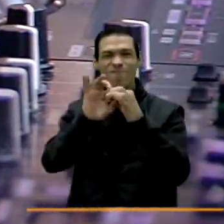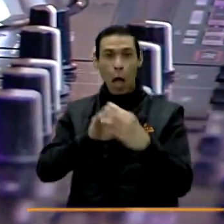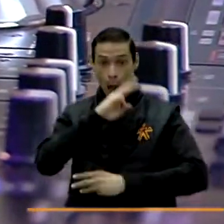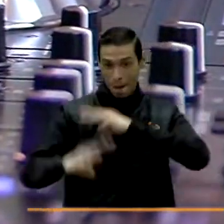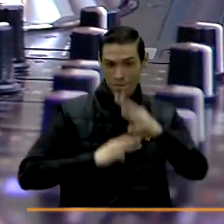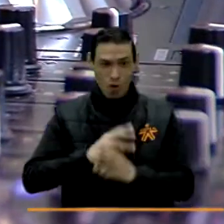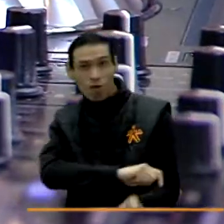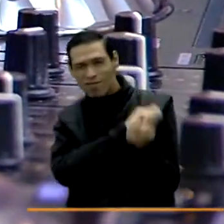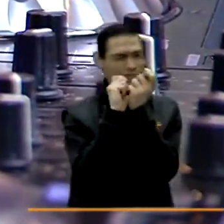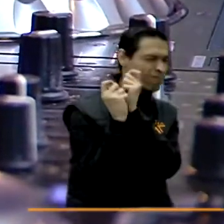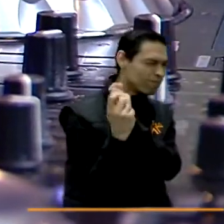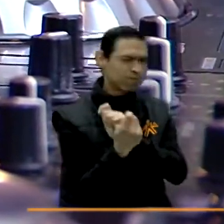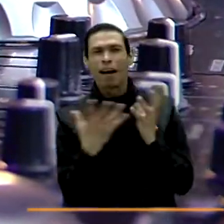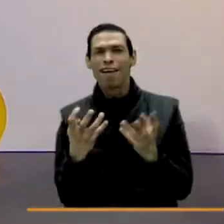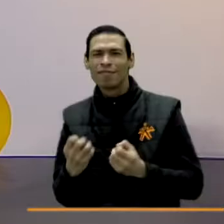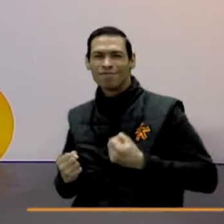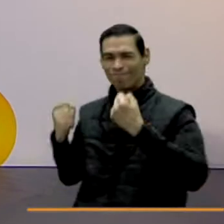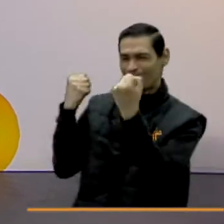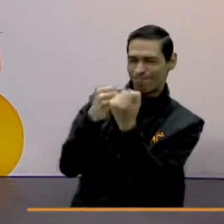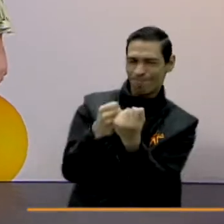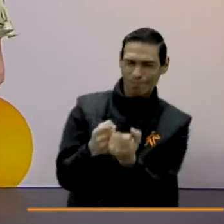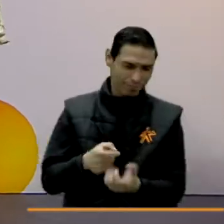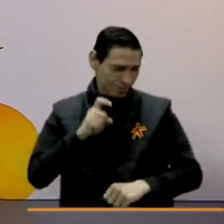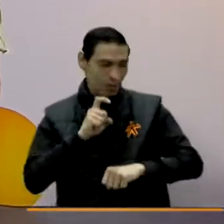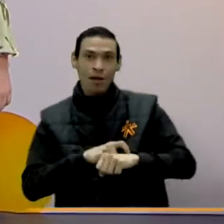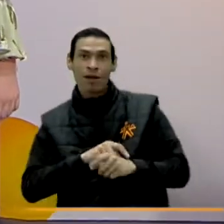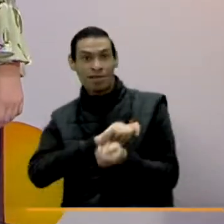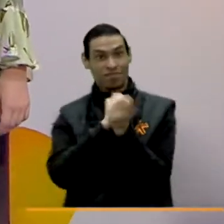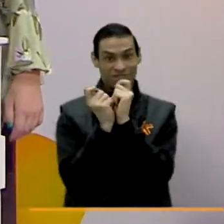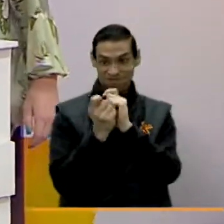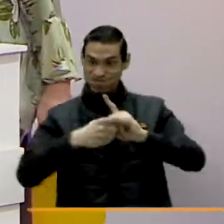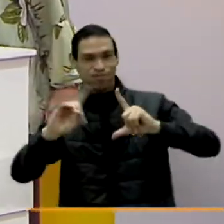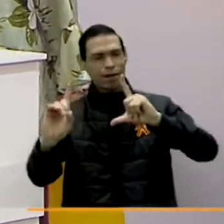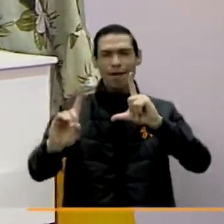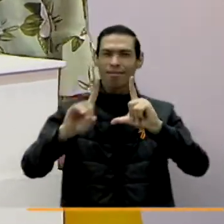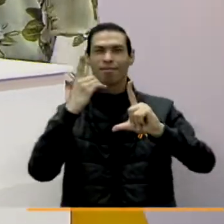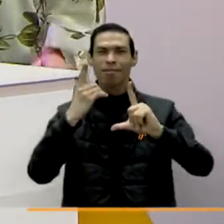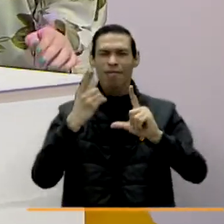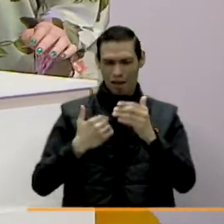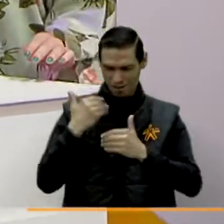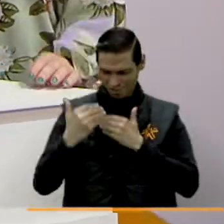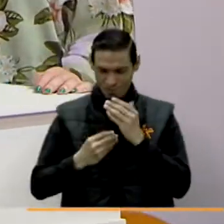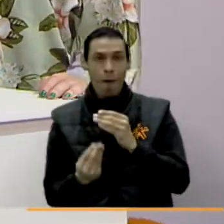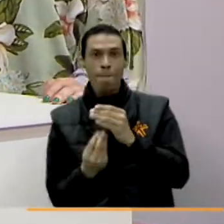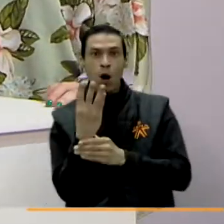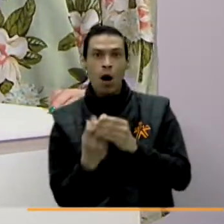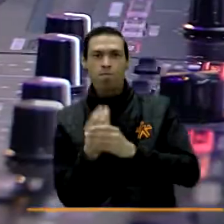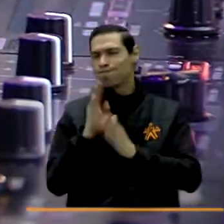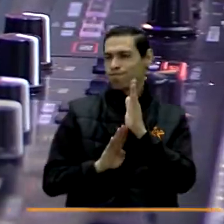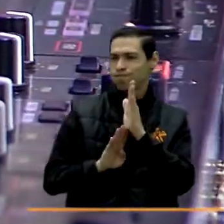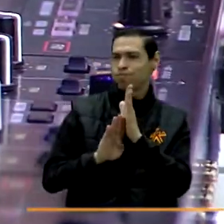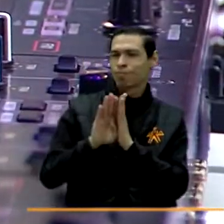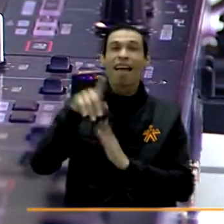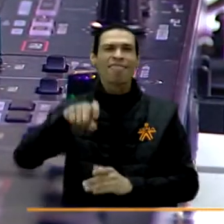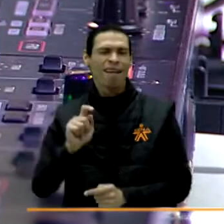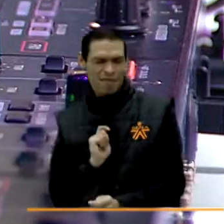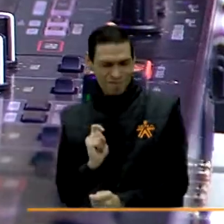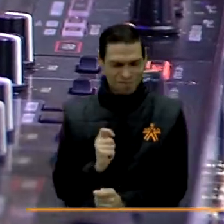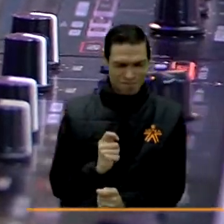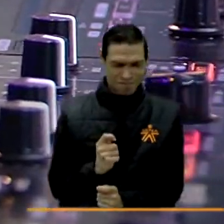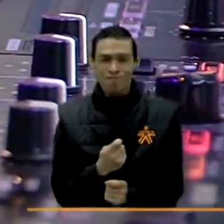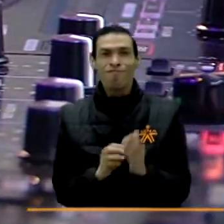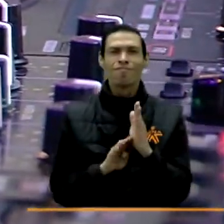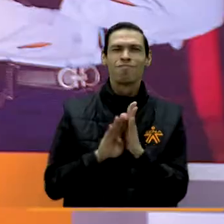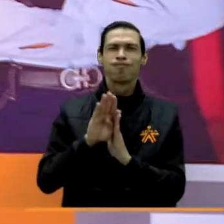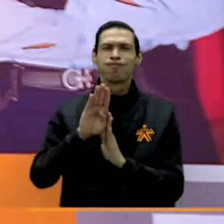aliado. El mundo está cambiando y te queremos apoyar, es hora de cambiarte a la era digital, subir la productividad, tenemos